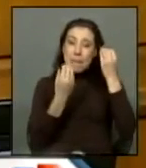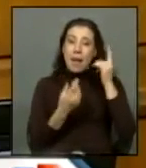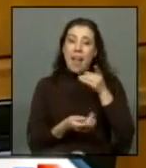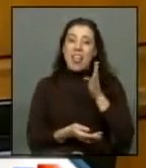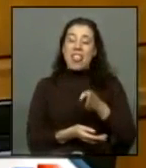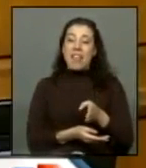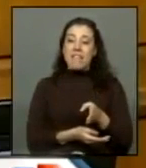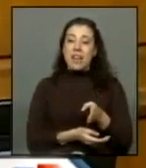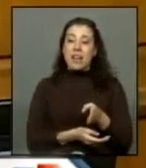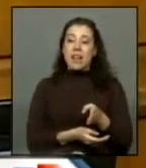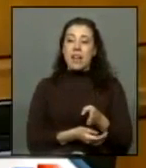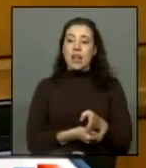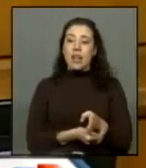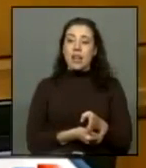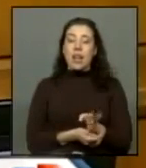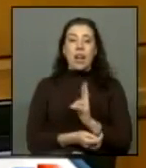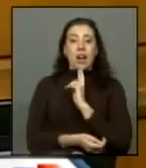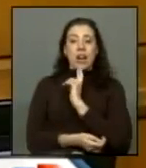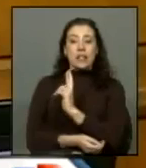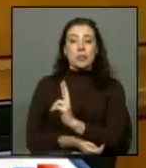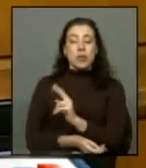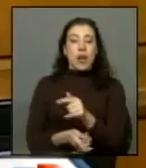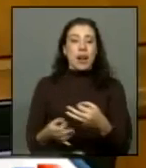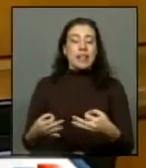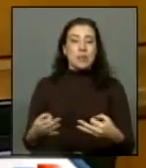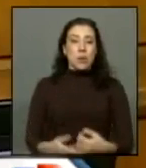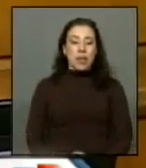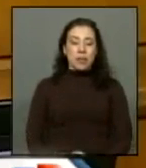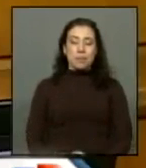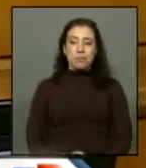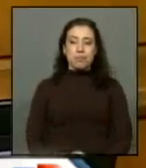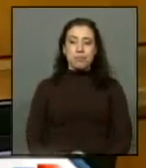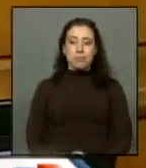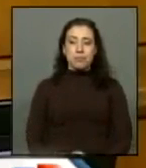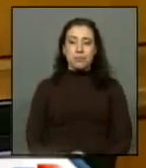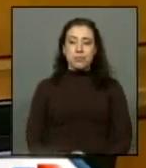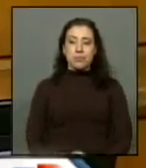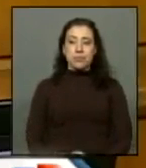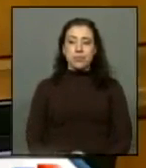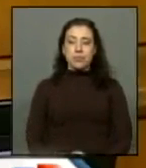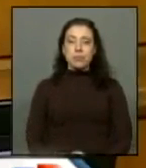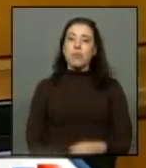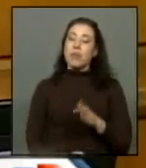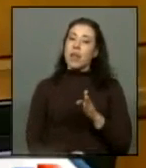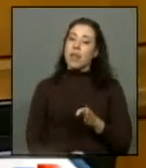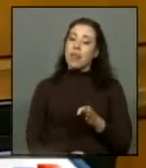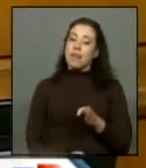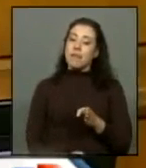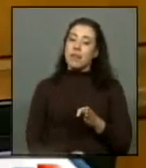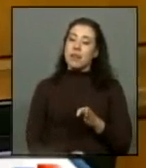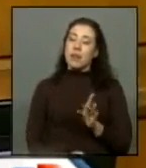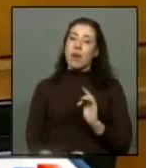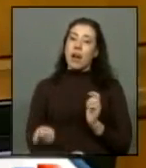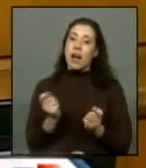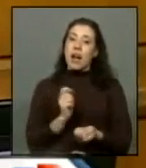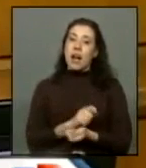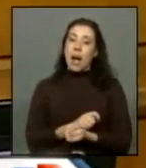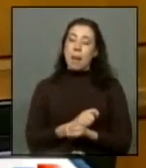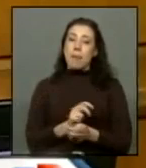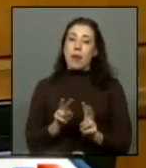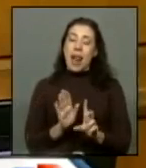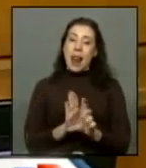quienes tienen que dar respuesta de esta seguridad. Así es que me parece que debería haber un cambio en la